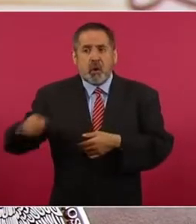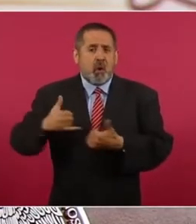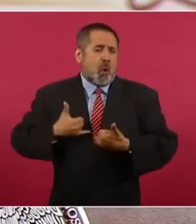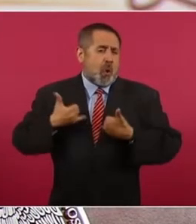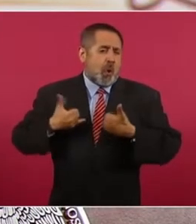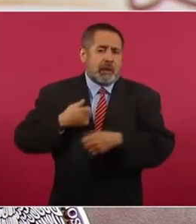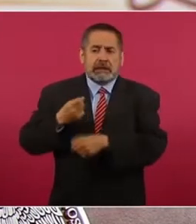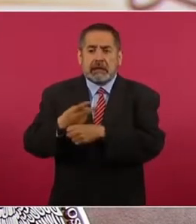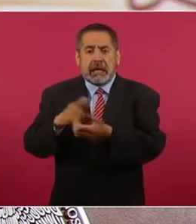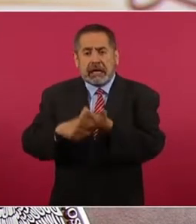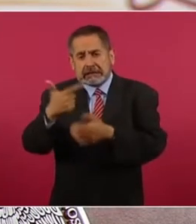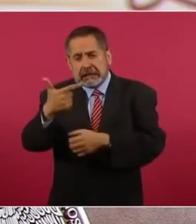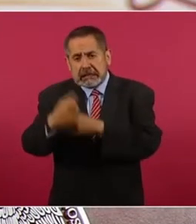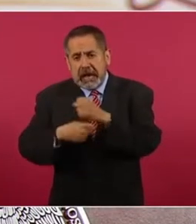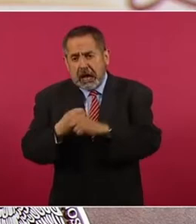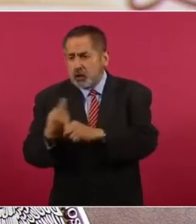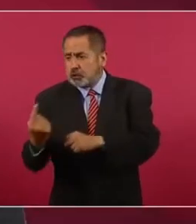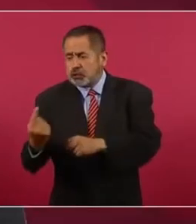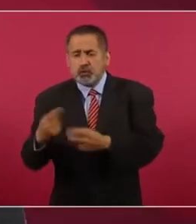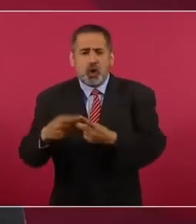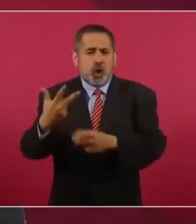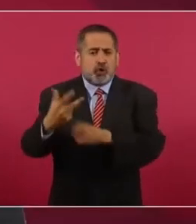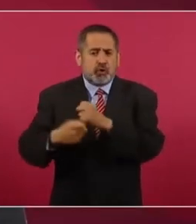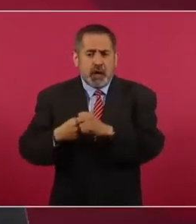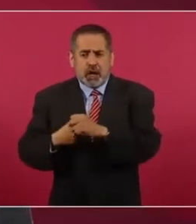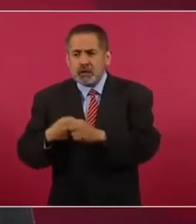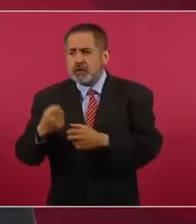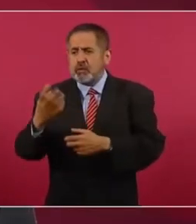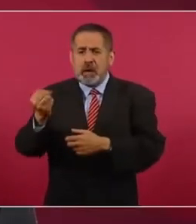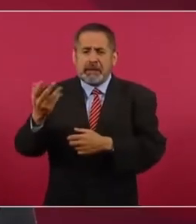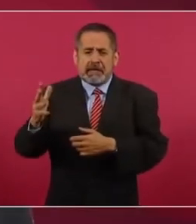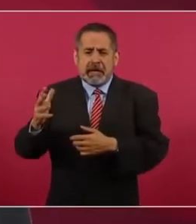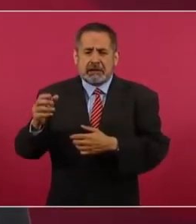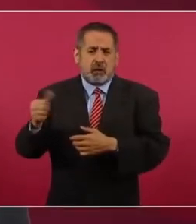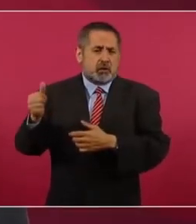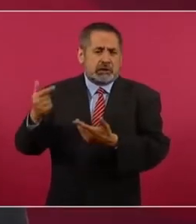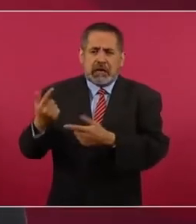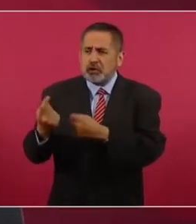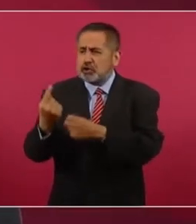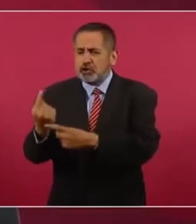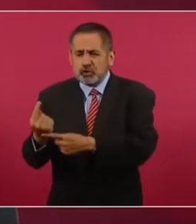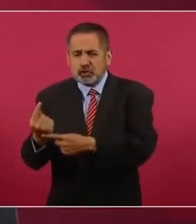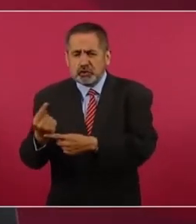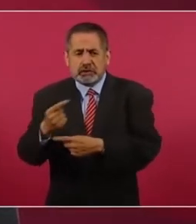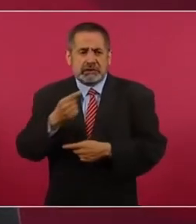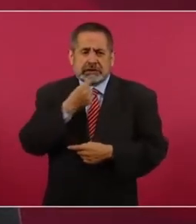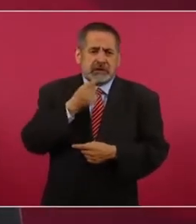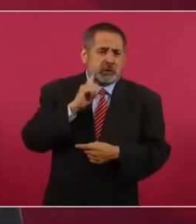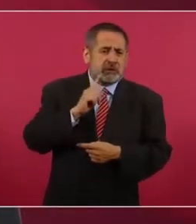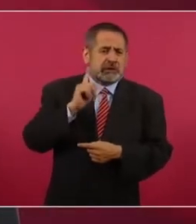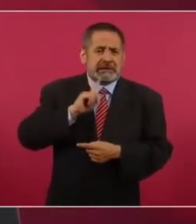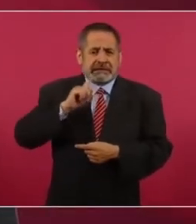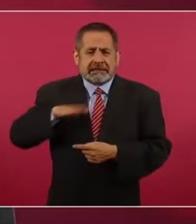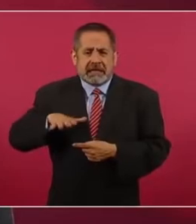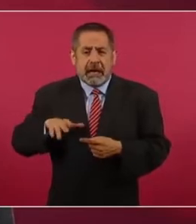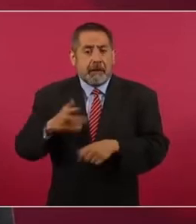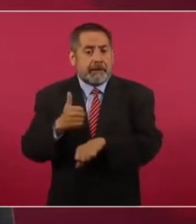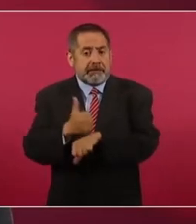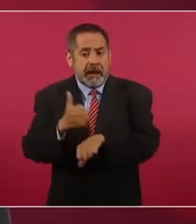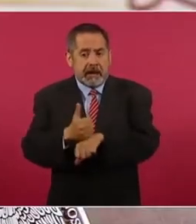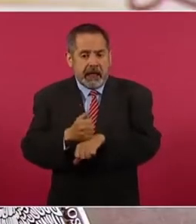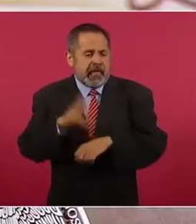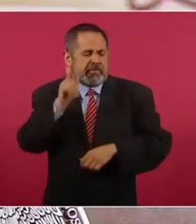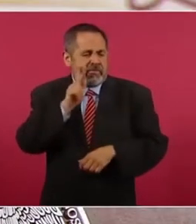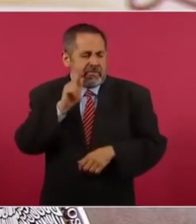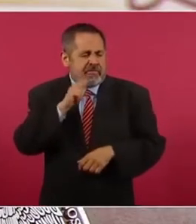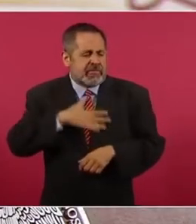siete años, ocho años, nueve, diez, once años, niñas y niños de primaria empiecen a